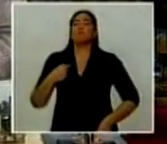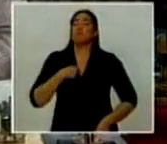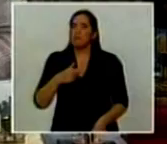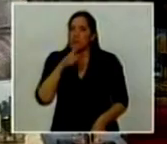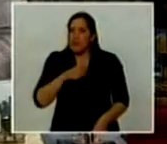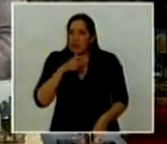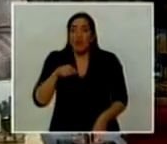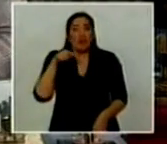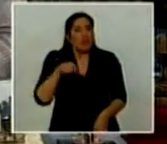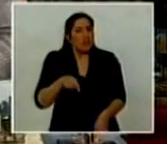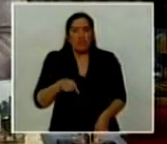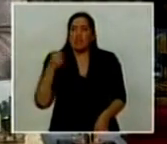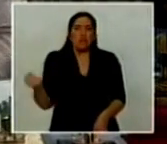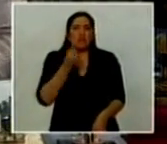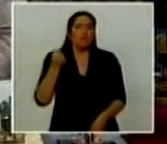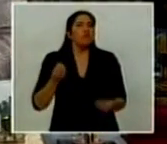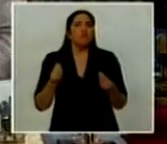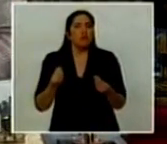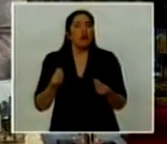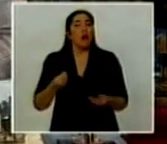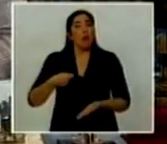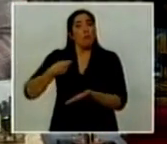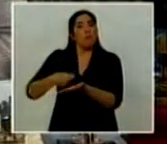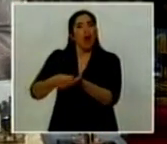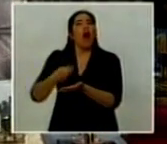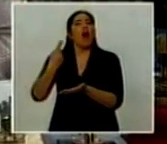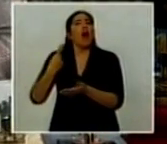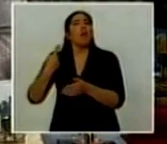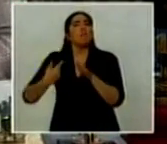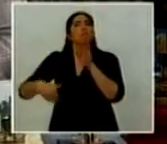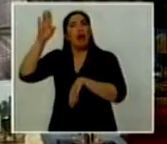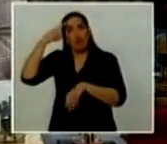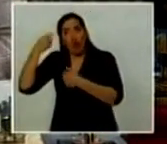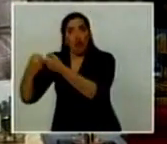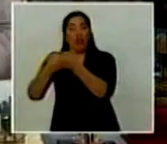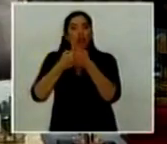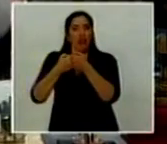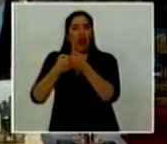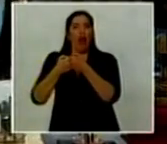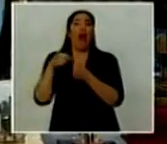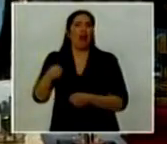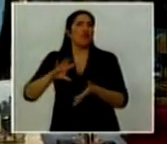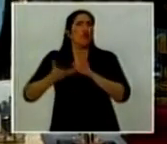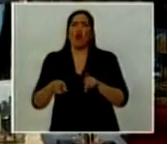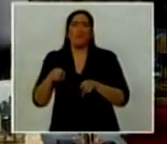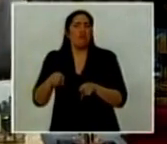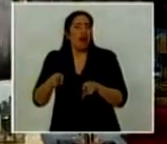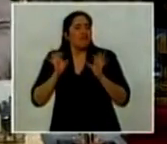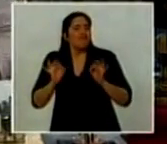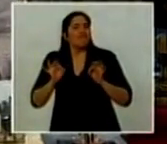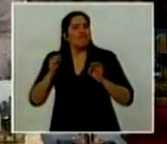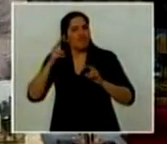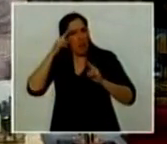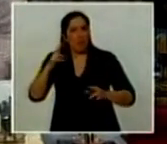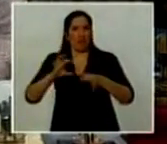de esto que es la reestructuración por mayoría, que es también un ejercicio de la democracia. ¿Qué significa? Que